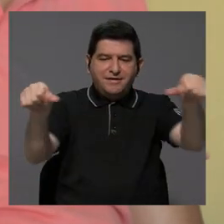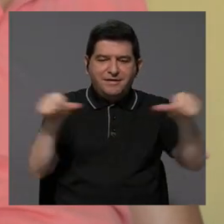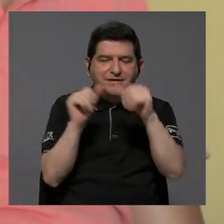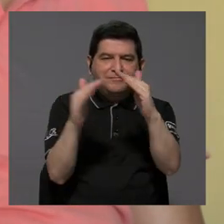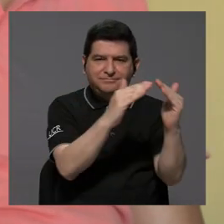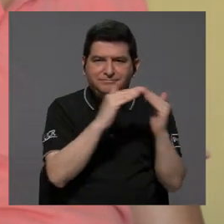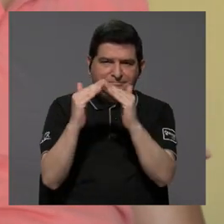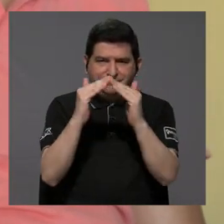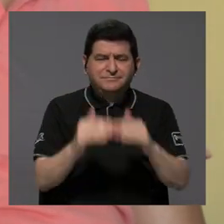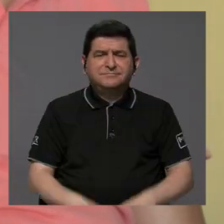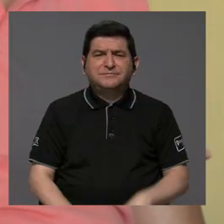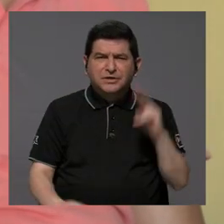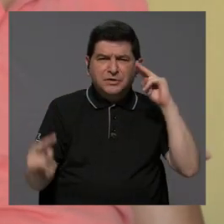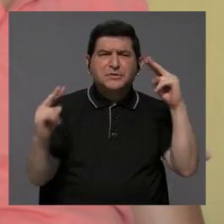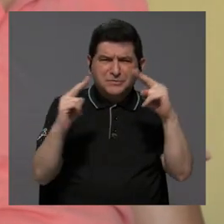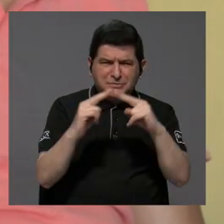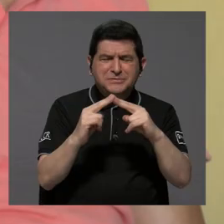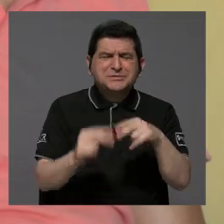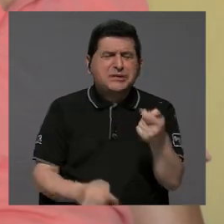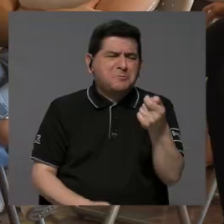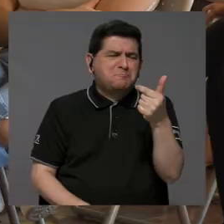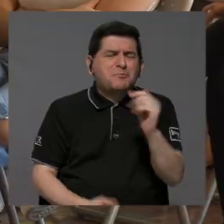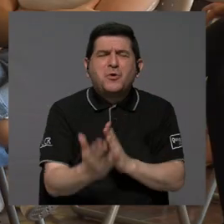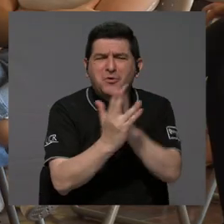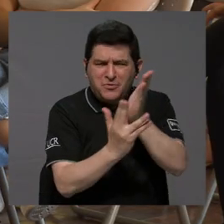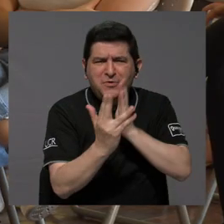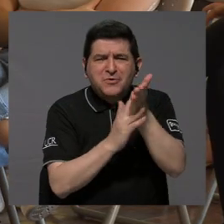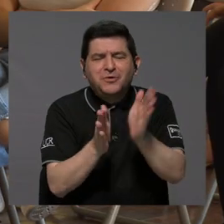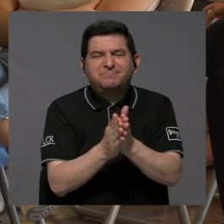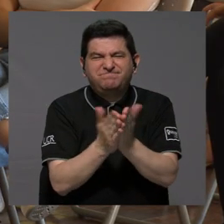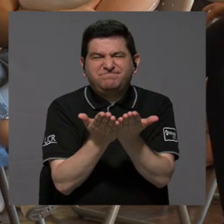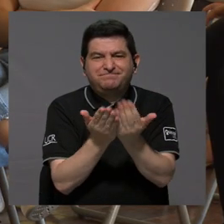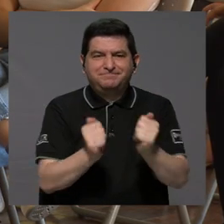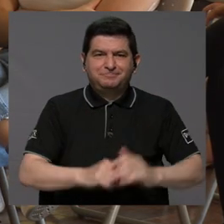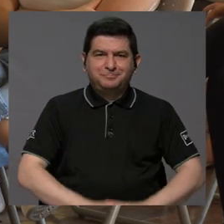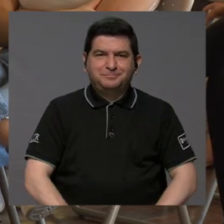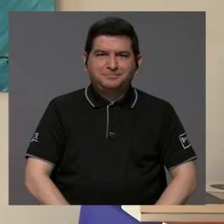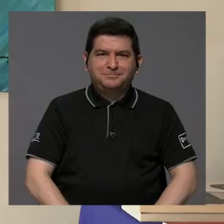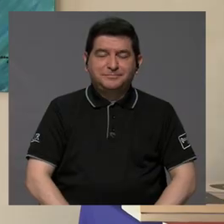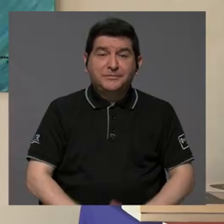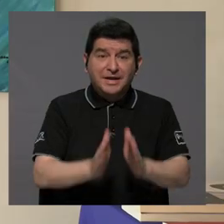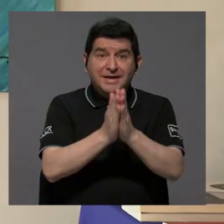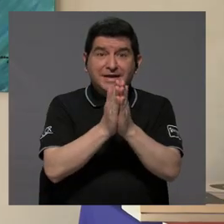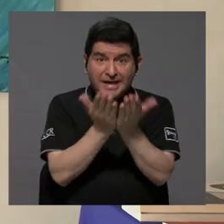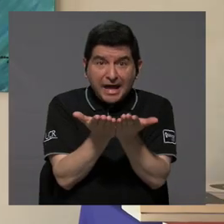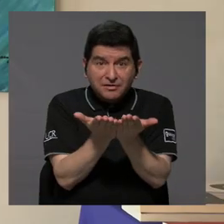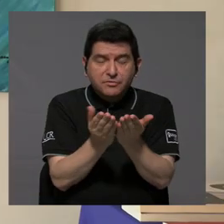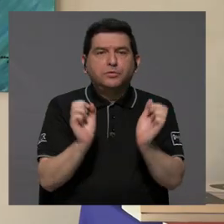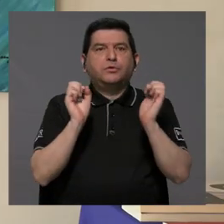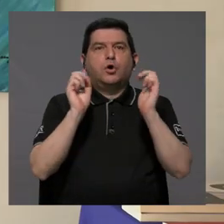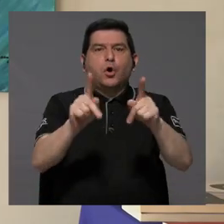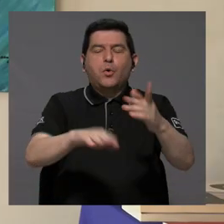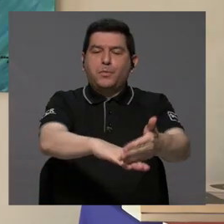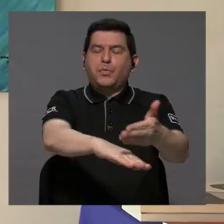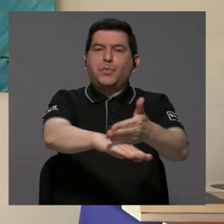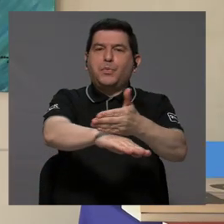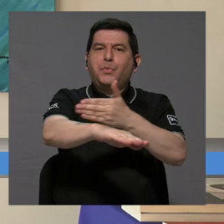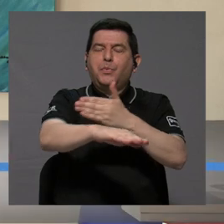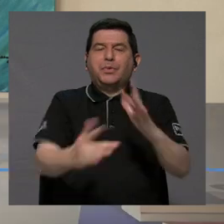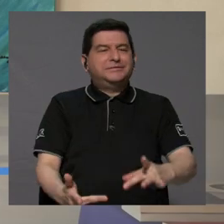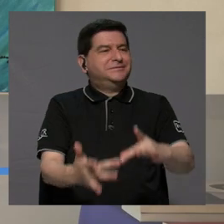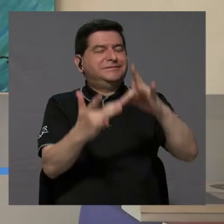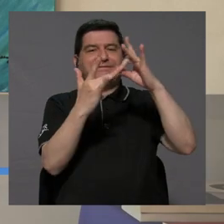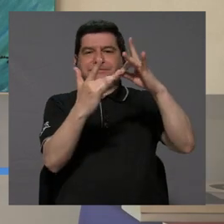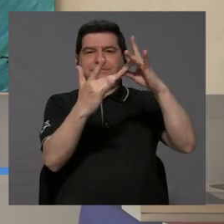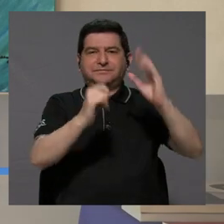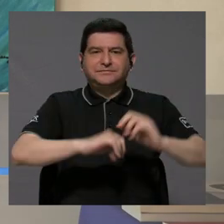área metropolitana, donde se conoce que hay poco acceso a los libros. Los libros son una oportunidad de crecimiento